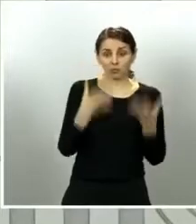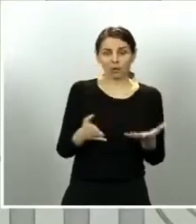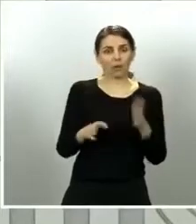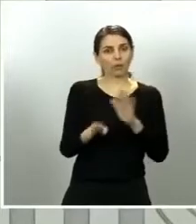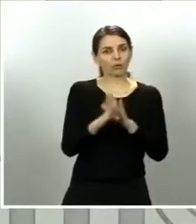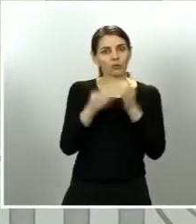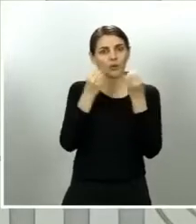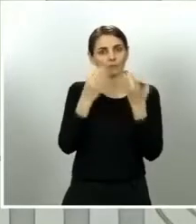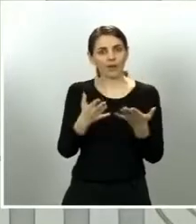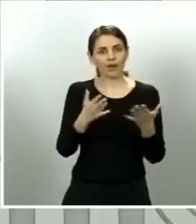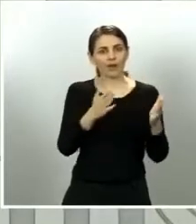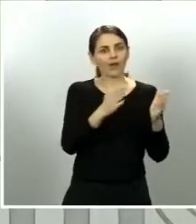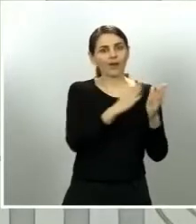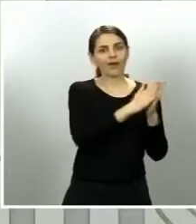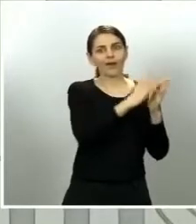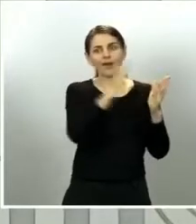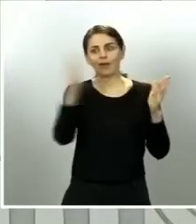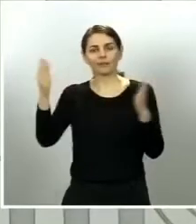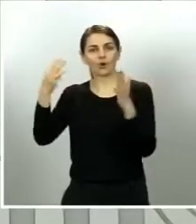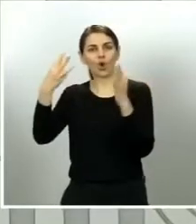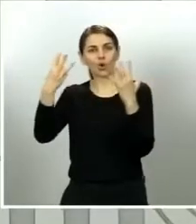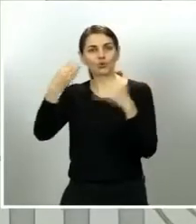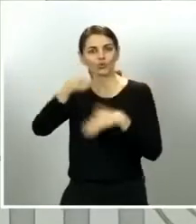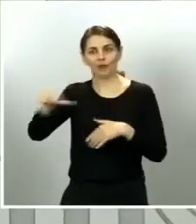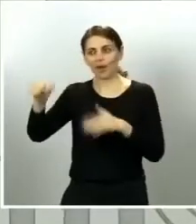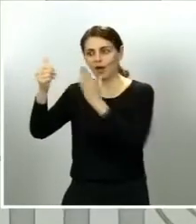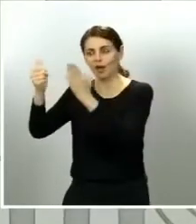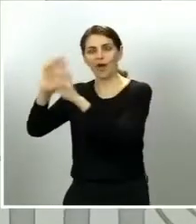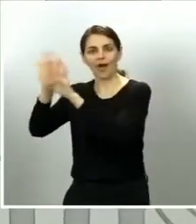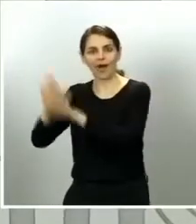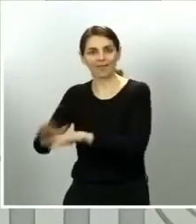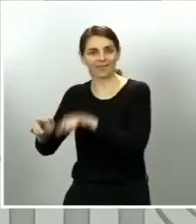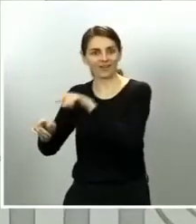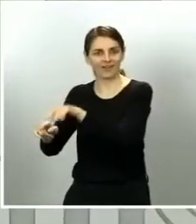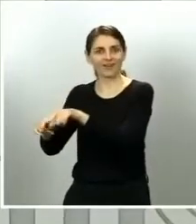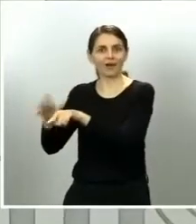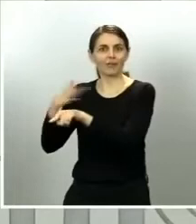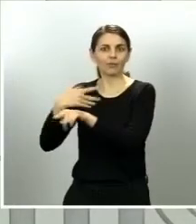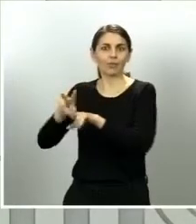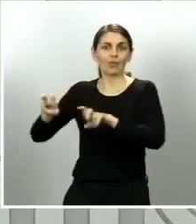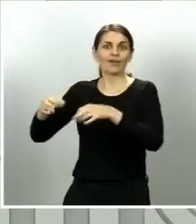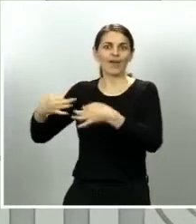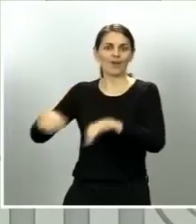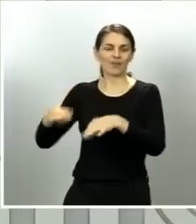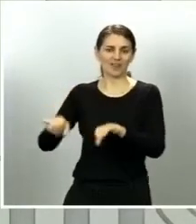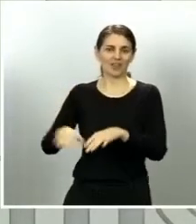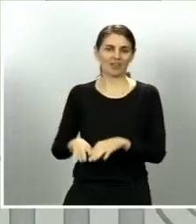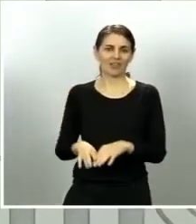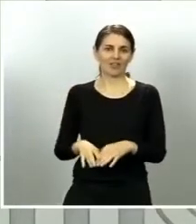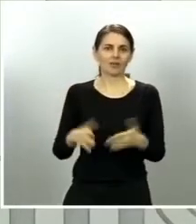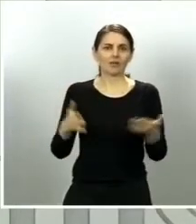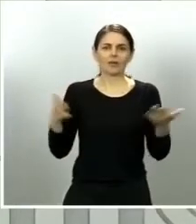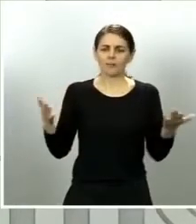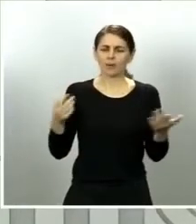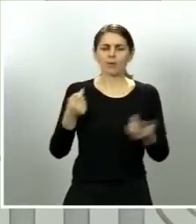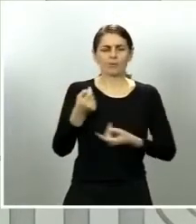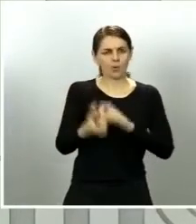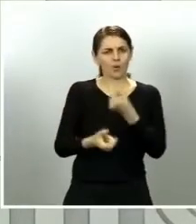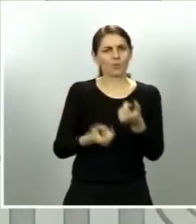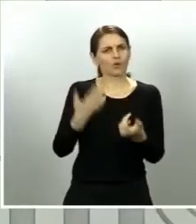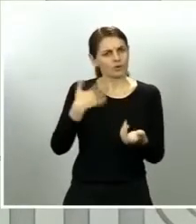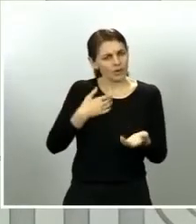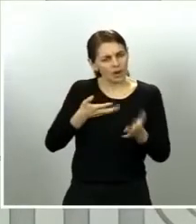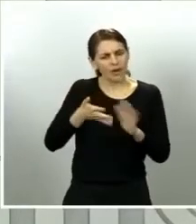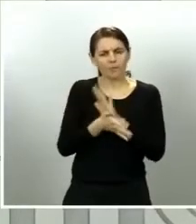la cual ya también indicaremos si es posible ir a la playa y en qué condiciones pero es muy importante actuar con control con precaución